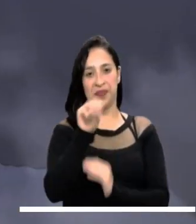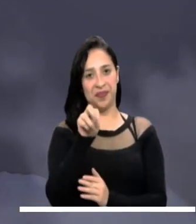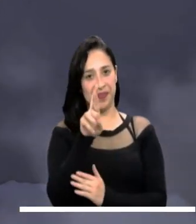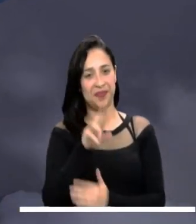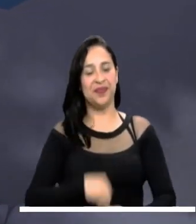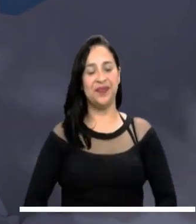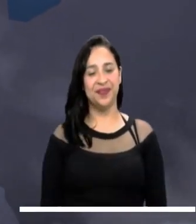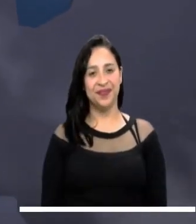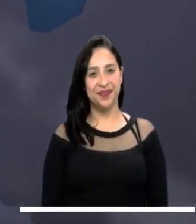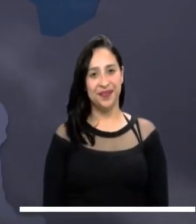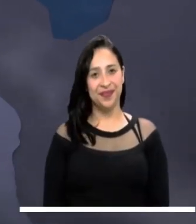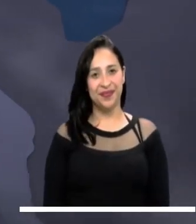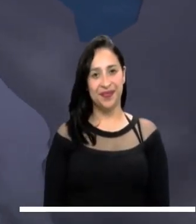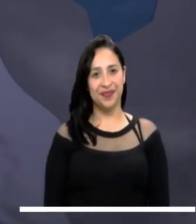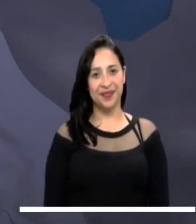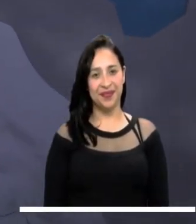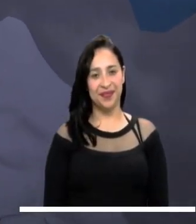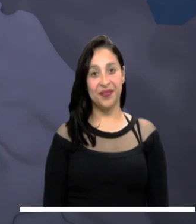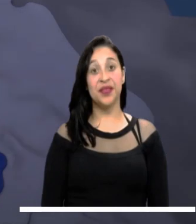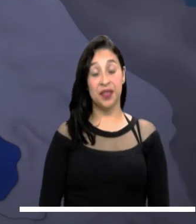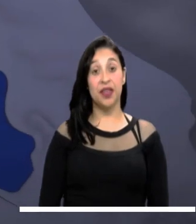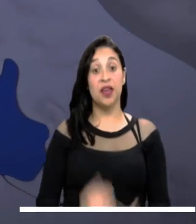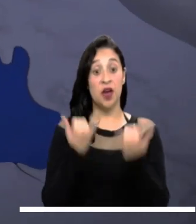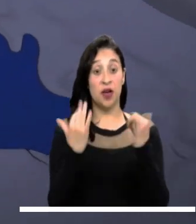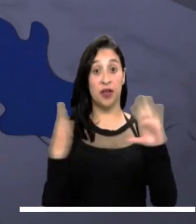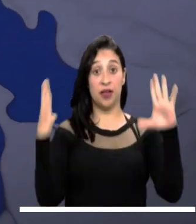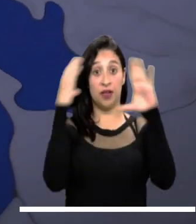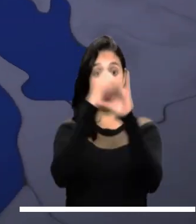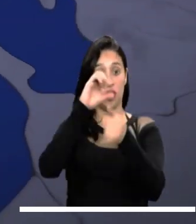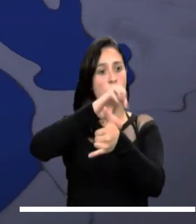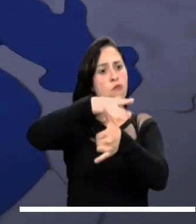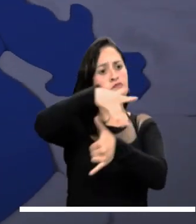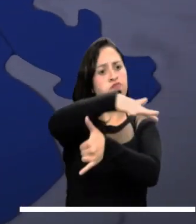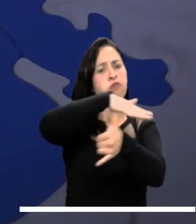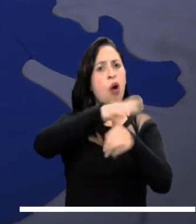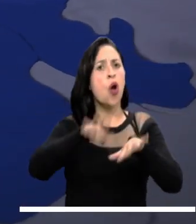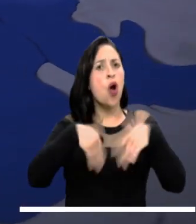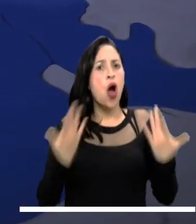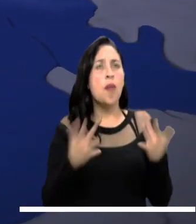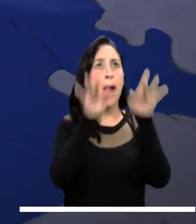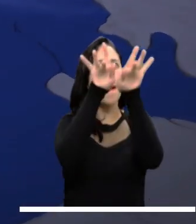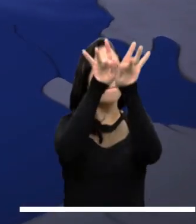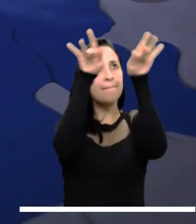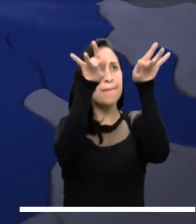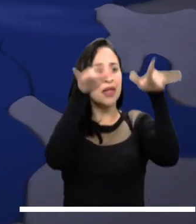Para esta noche, el Caribe colombiano tendrá un cielo despejado con tiempo seco a lo largo de la región.